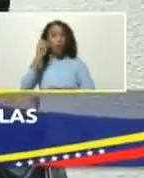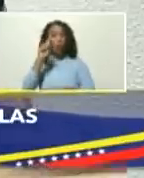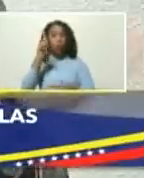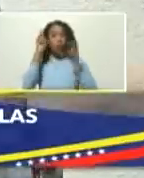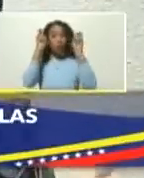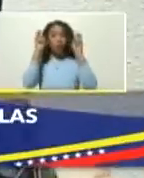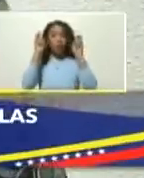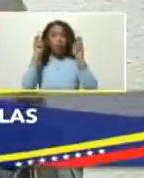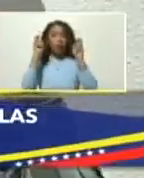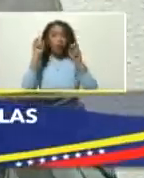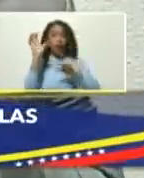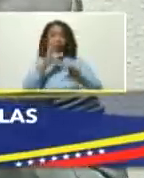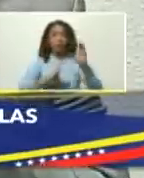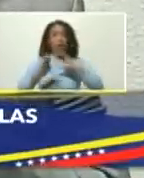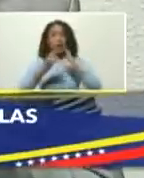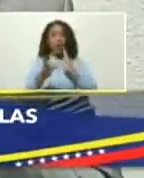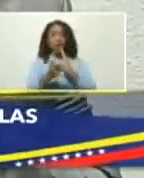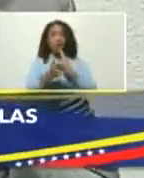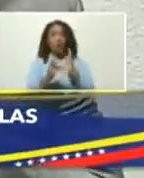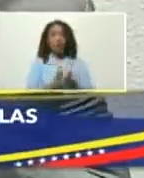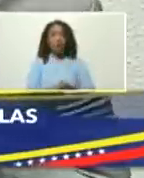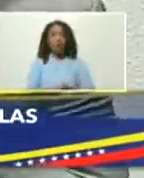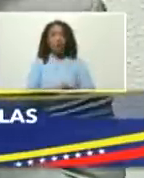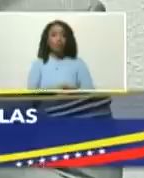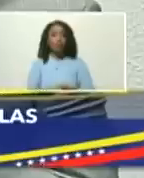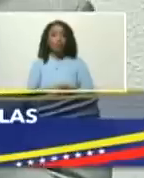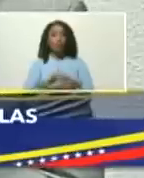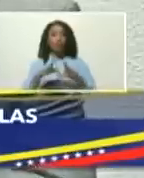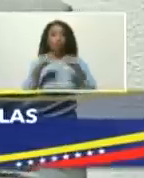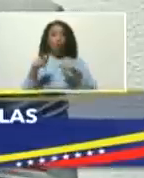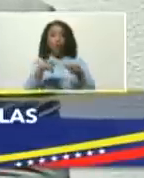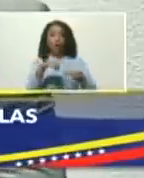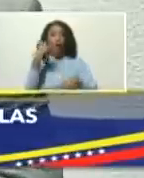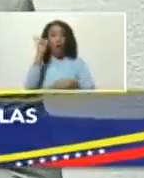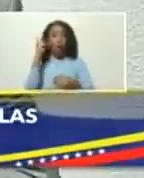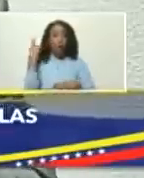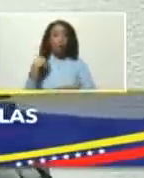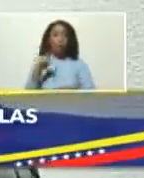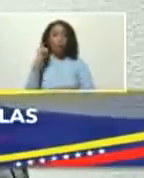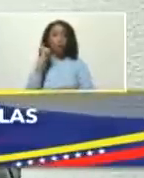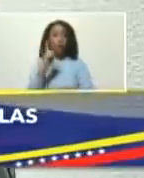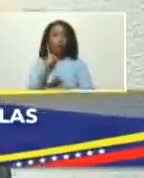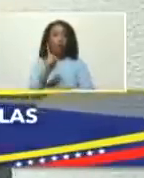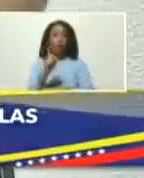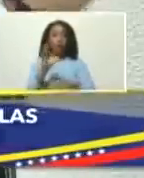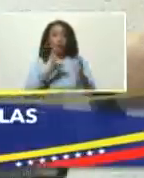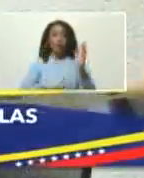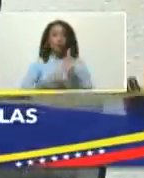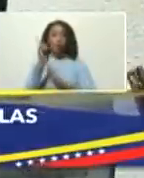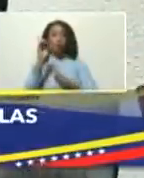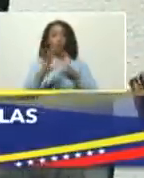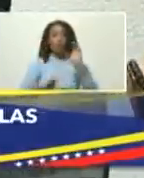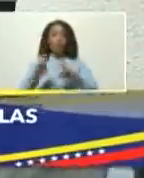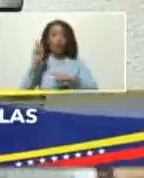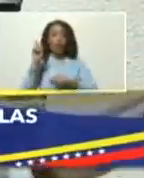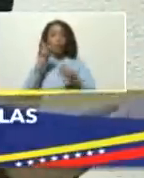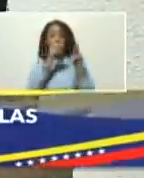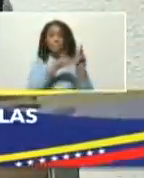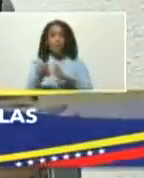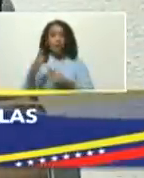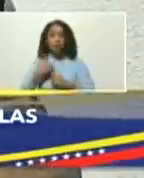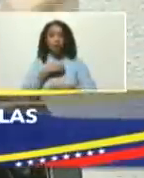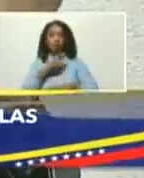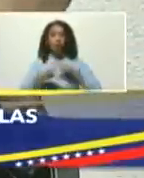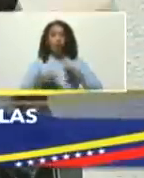transversalidades es la ciencia y la tecnología todas las zonas deben tener desarrollo científico tecnológico es parte del plan que vamos a construir